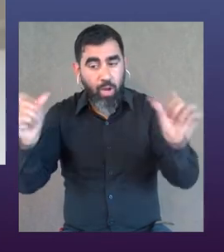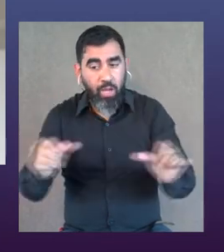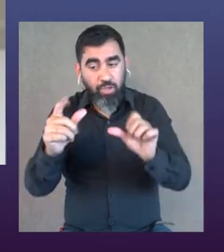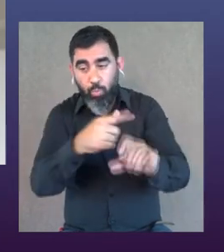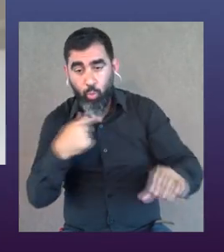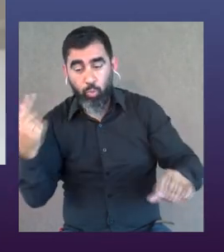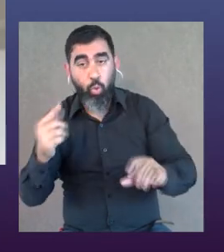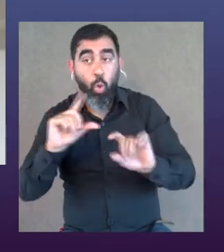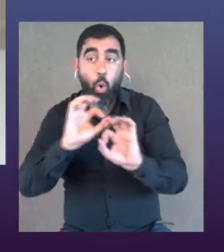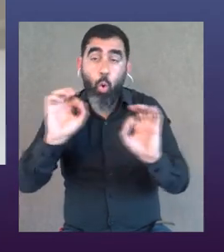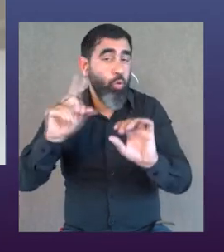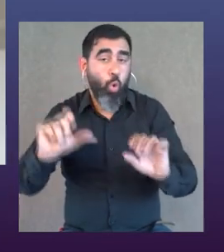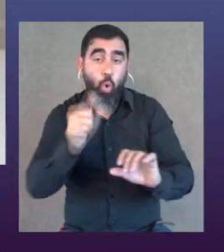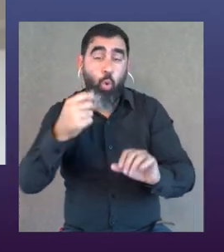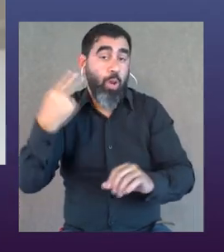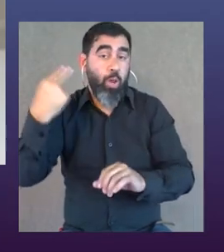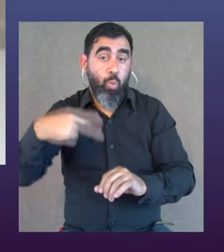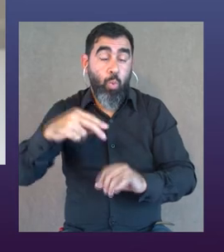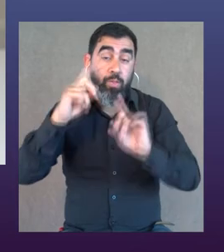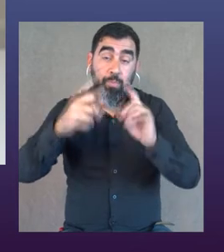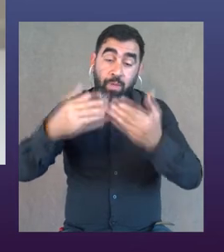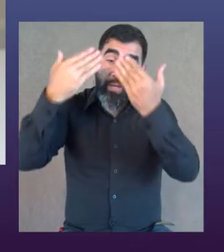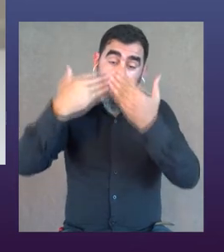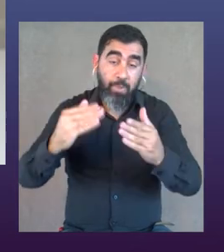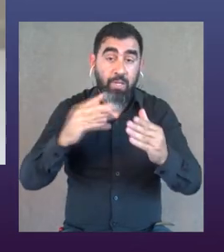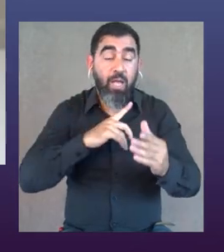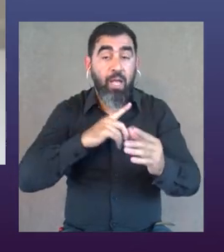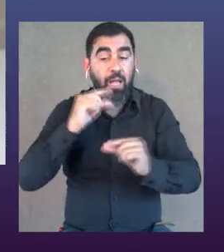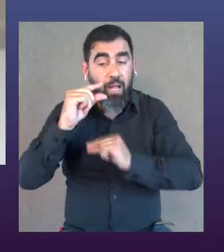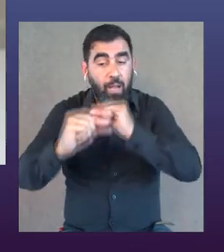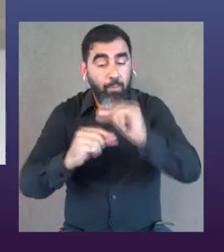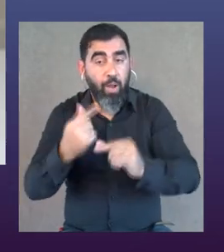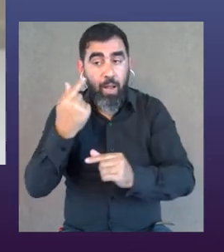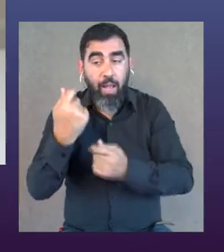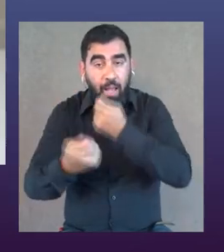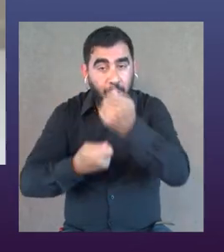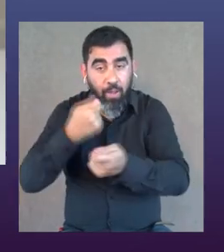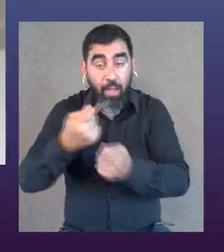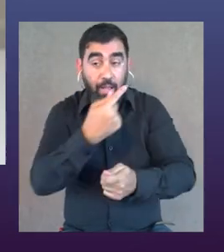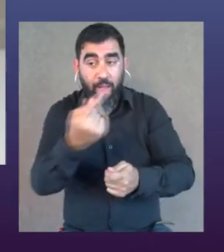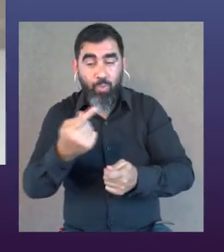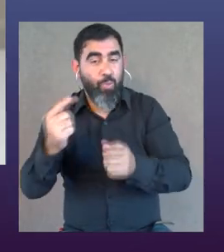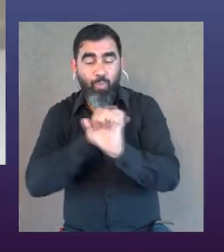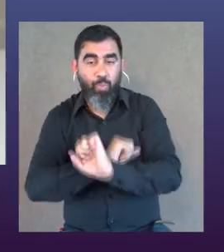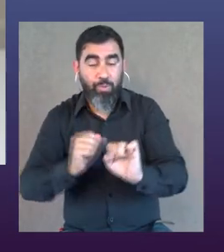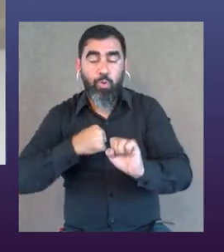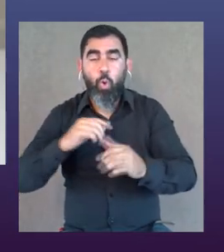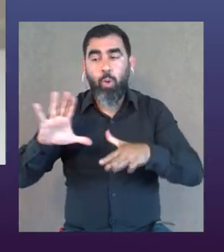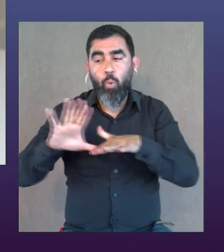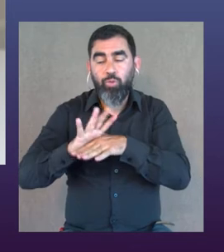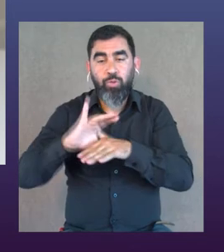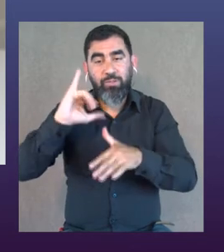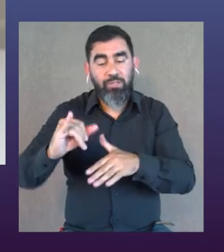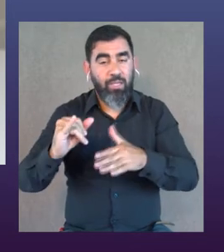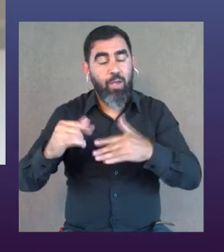que la inclusión es un camino que hacemos entre todos o no lo vamos a conseguir nunca, y empiecen también a poner su granito de arena, no lo vamos a conseguir. Pero